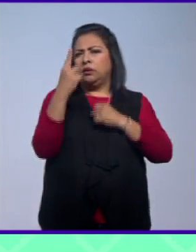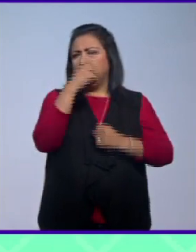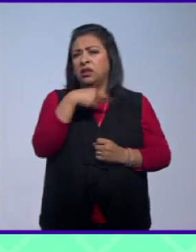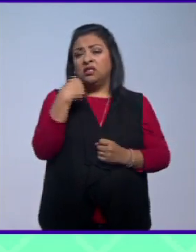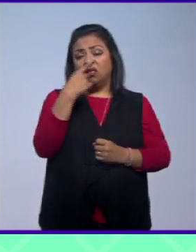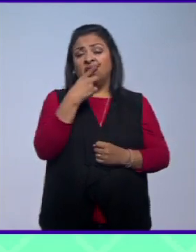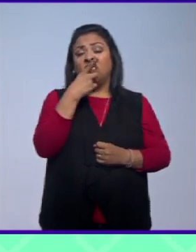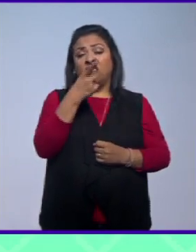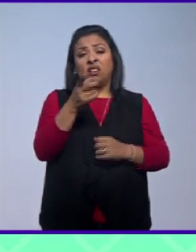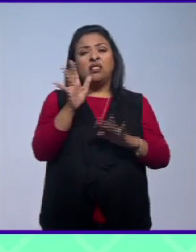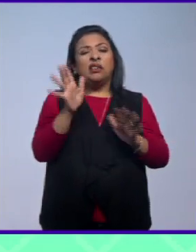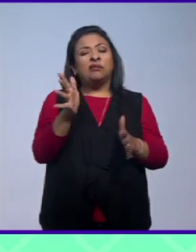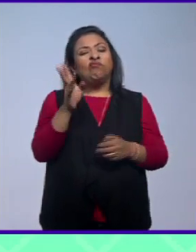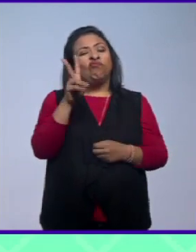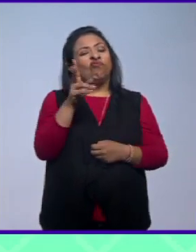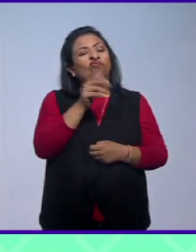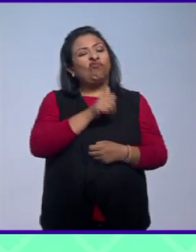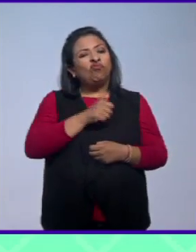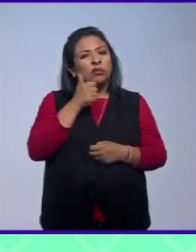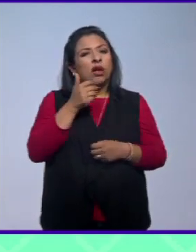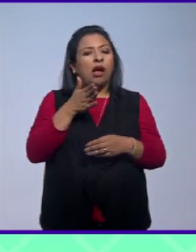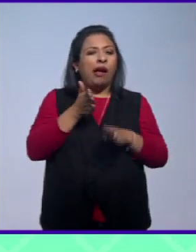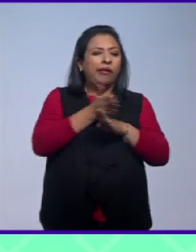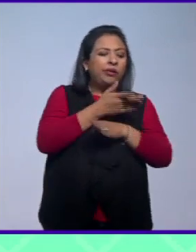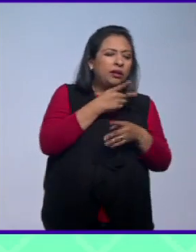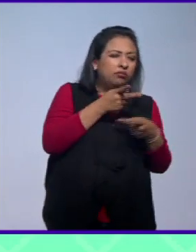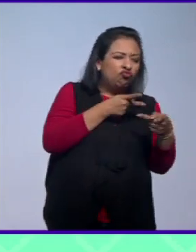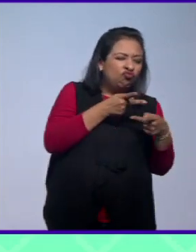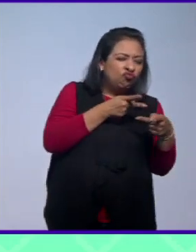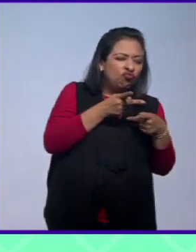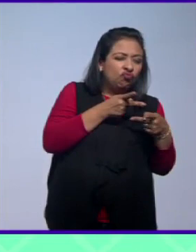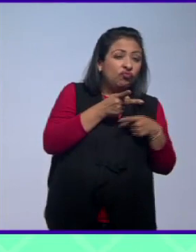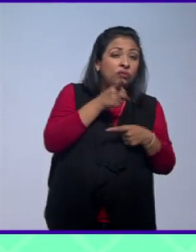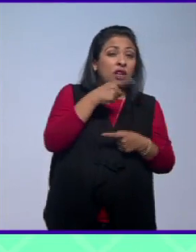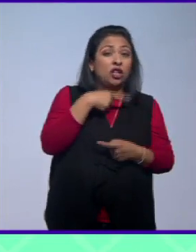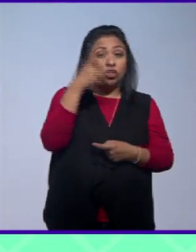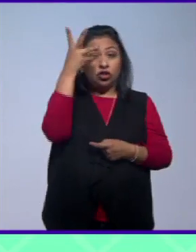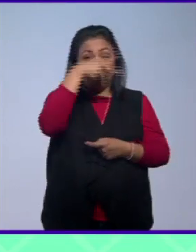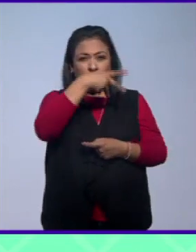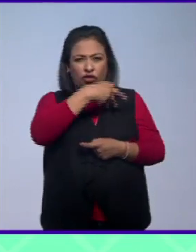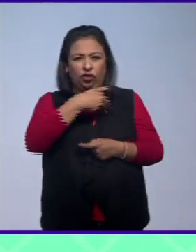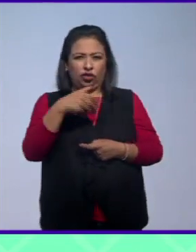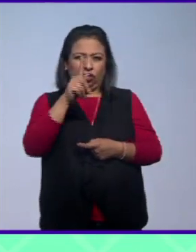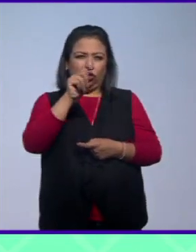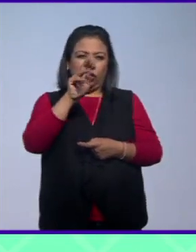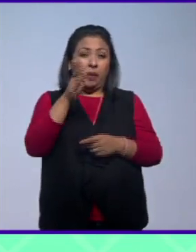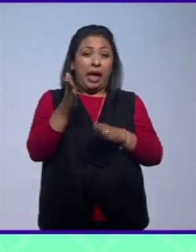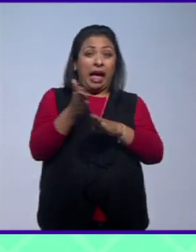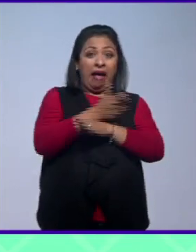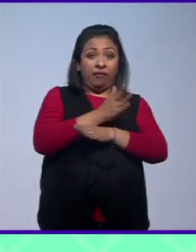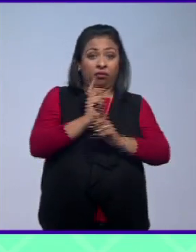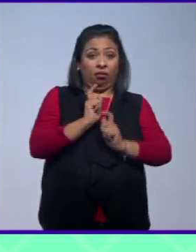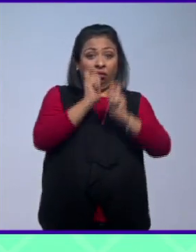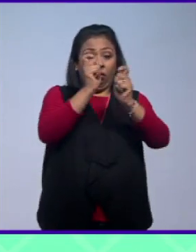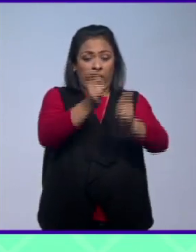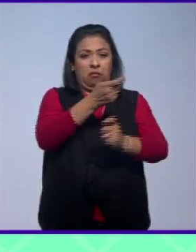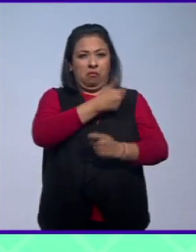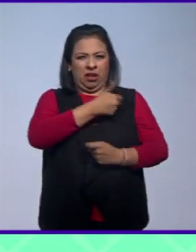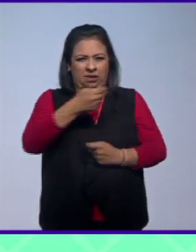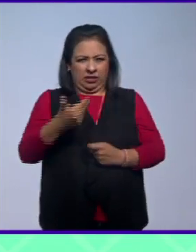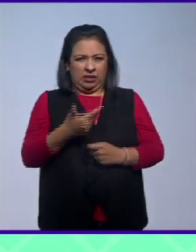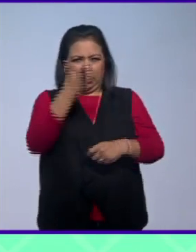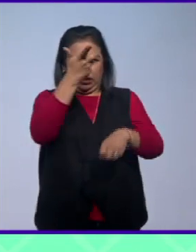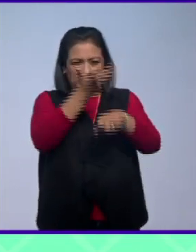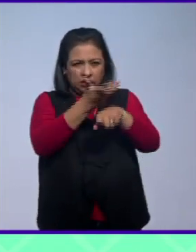ya se venía desafortunadamente cocinando desde que Donald Trump antes de que Donald Trump entrara a la presidencia de los Estados Unidos